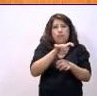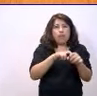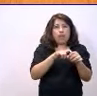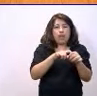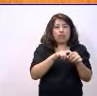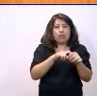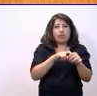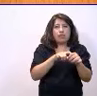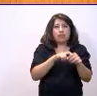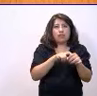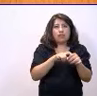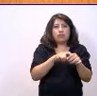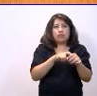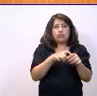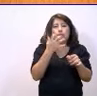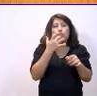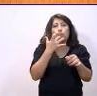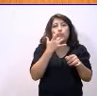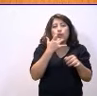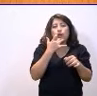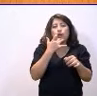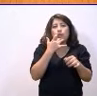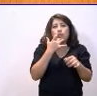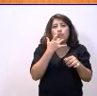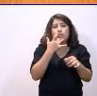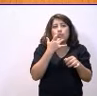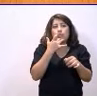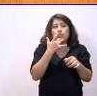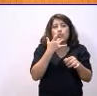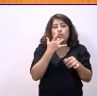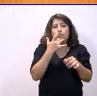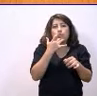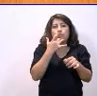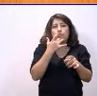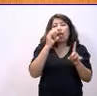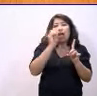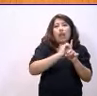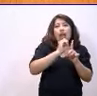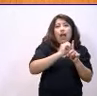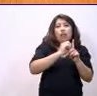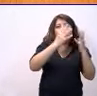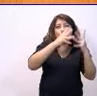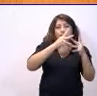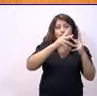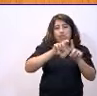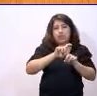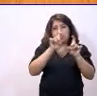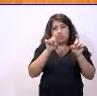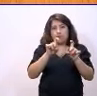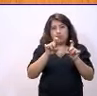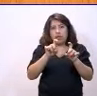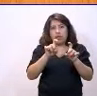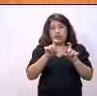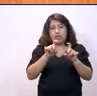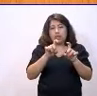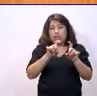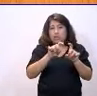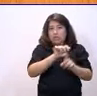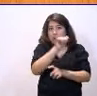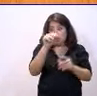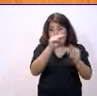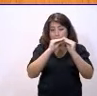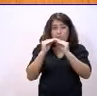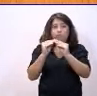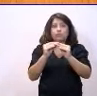por ejemplo, en el grado de Matemáticas e Informáticas. Se ha aprobado por unanimidad también con su